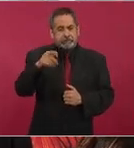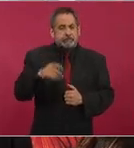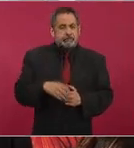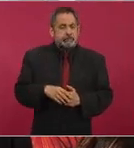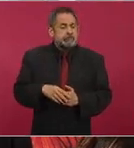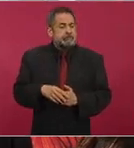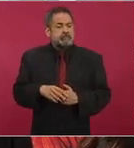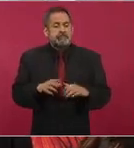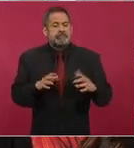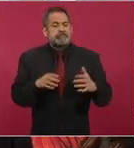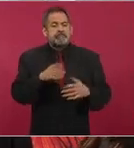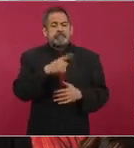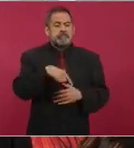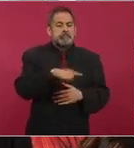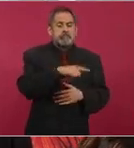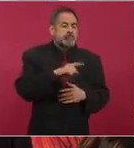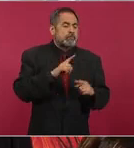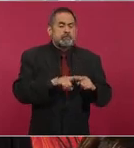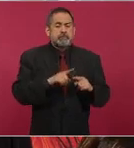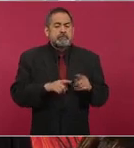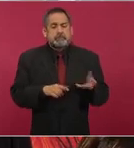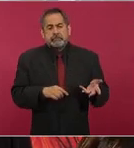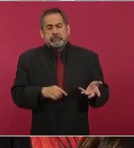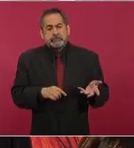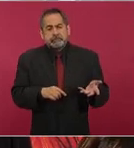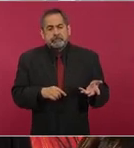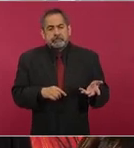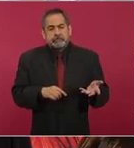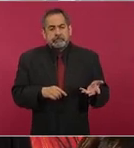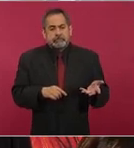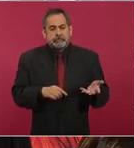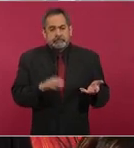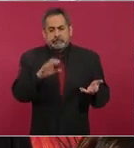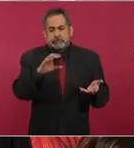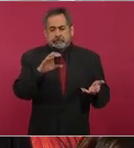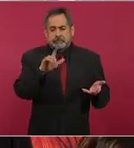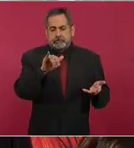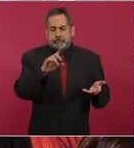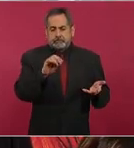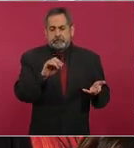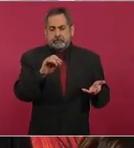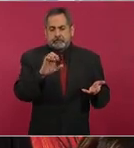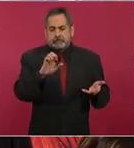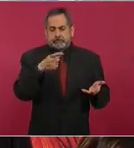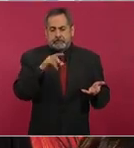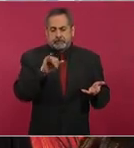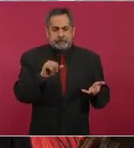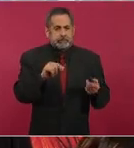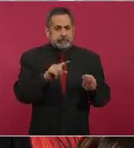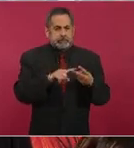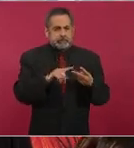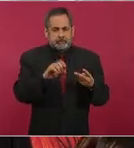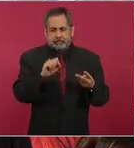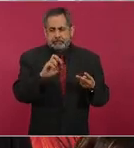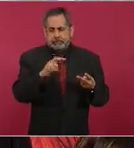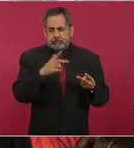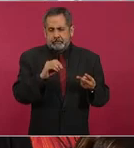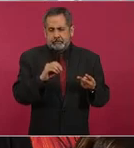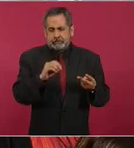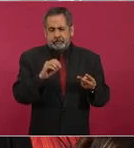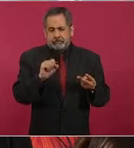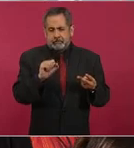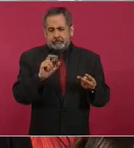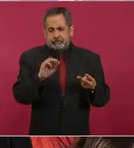críticas que han vertido gentes como Claudia X. González, Sergio Sarmiento,